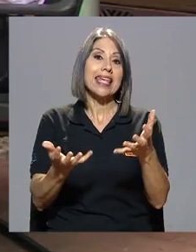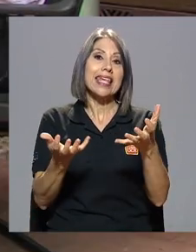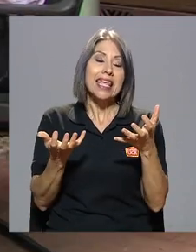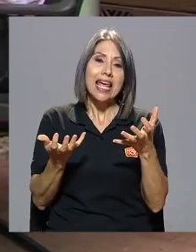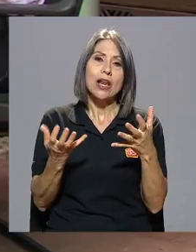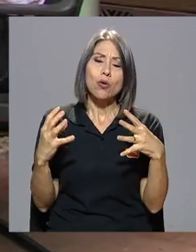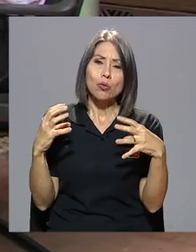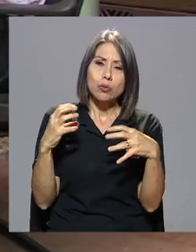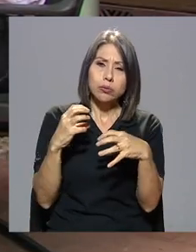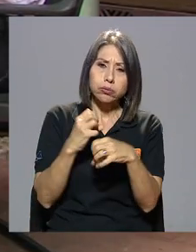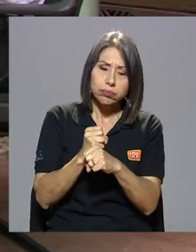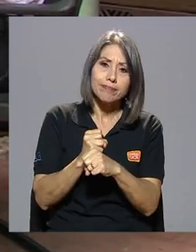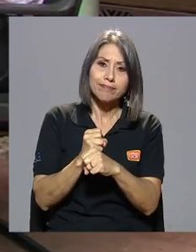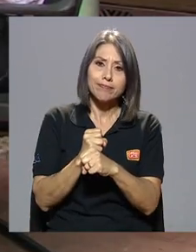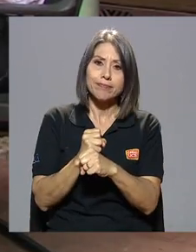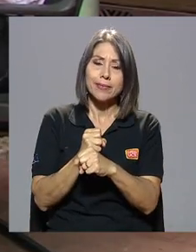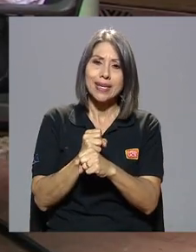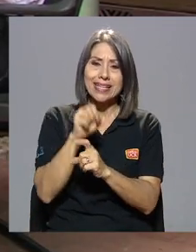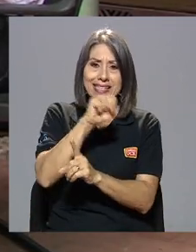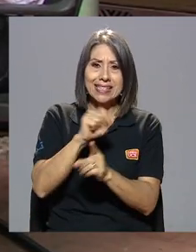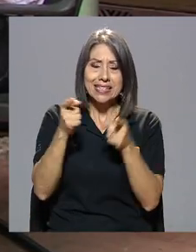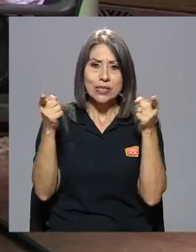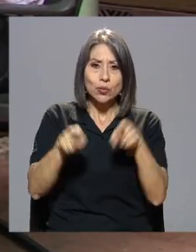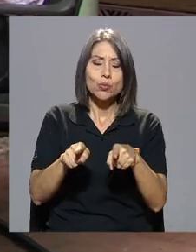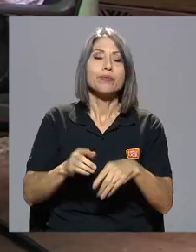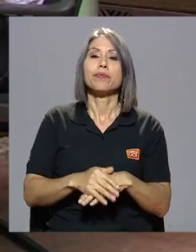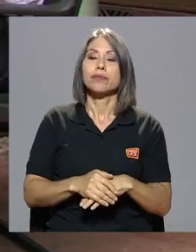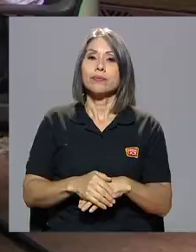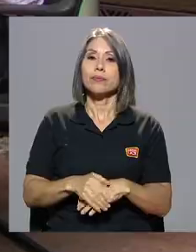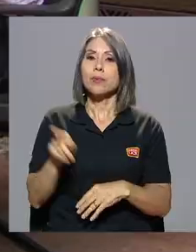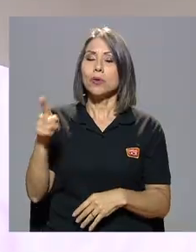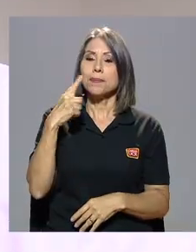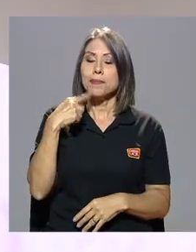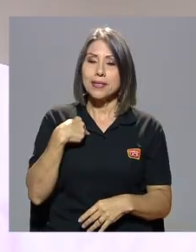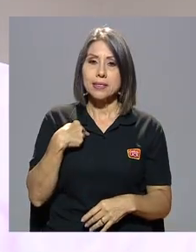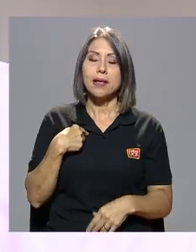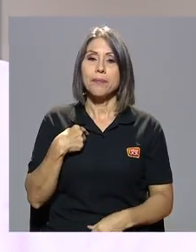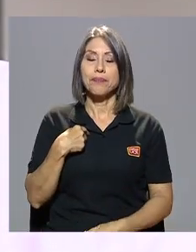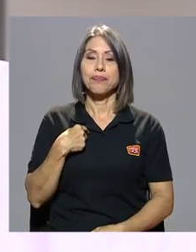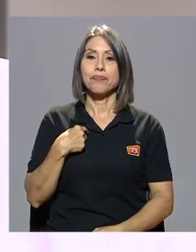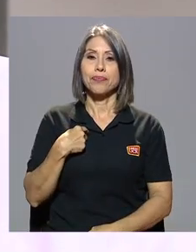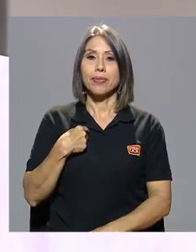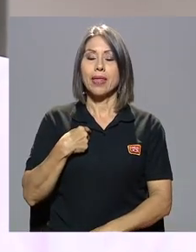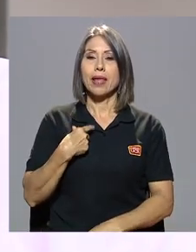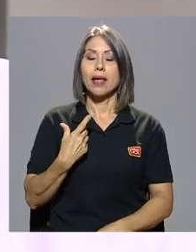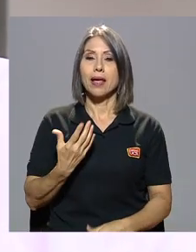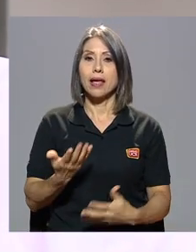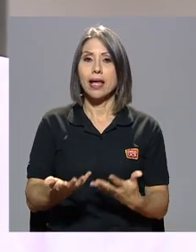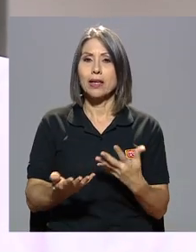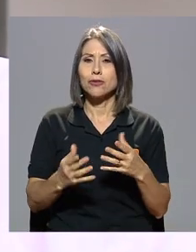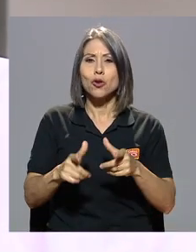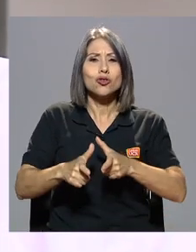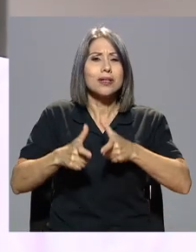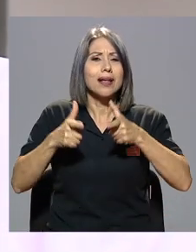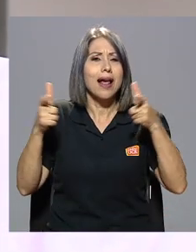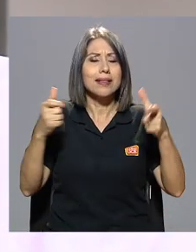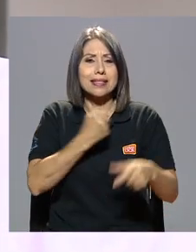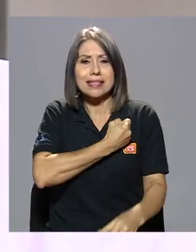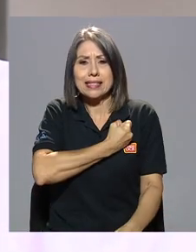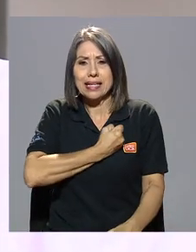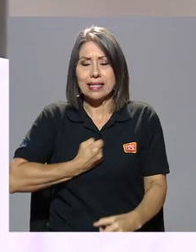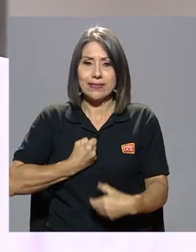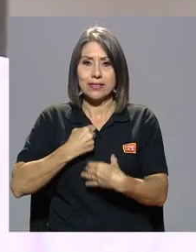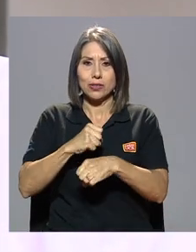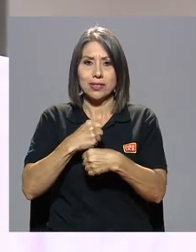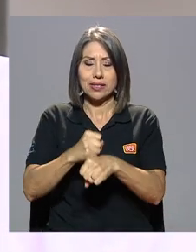quiero recapitular un poquito el fenómeno y esa relación que usted me decía en el sentido de los grandes